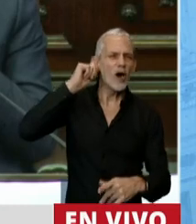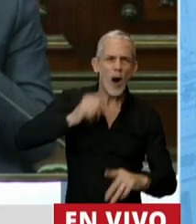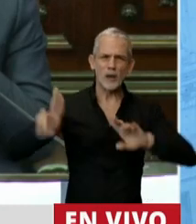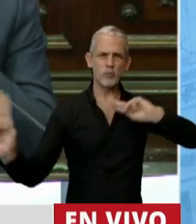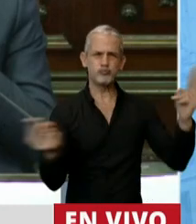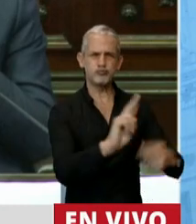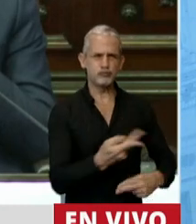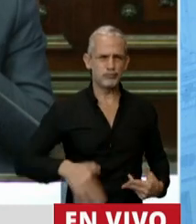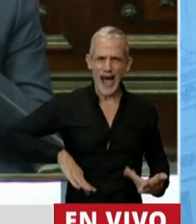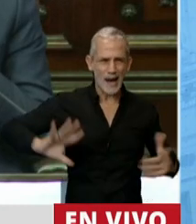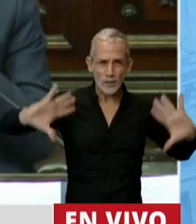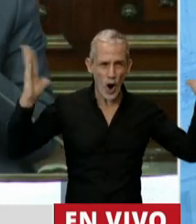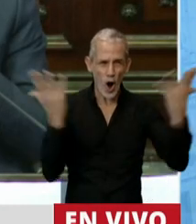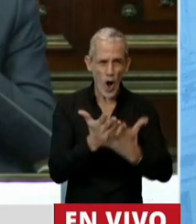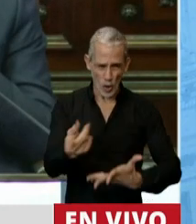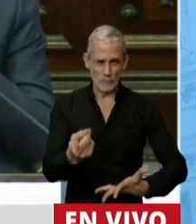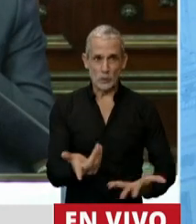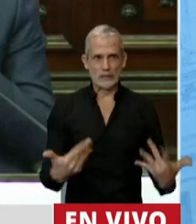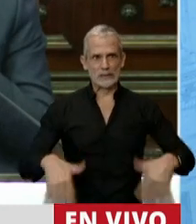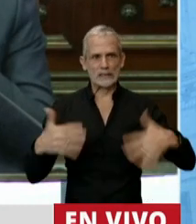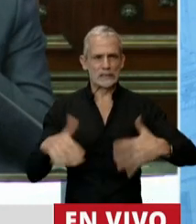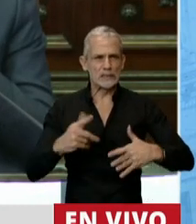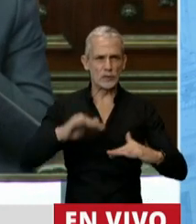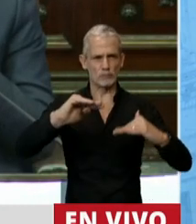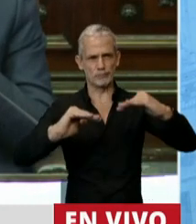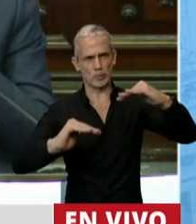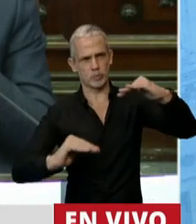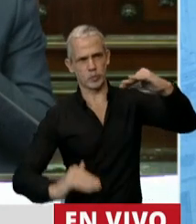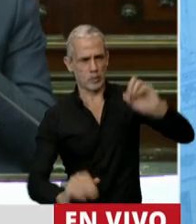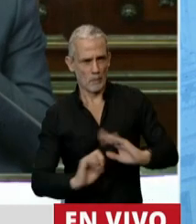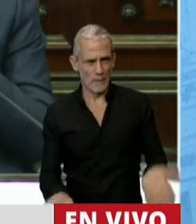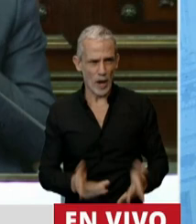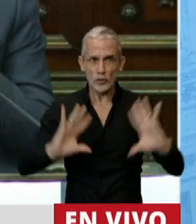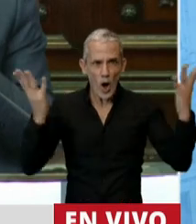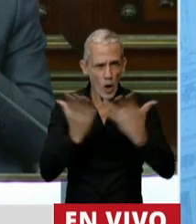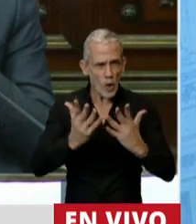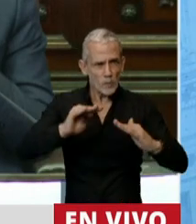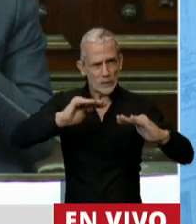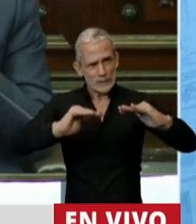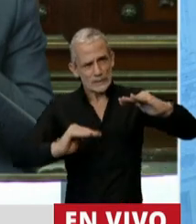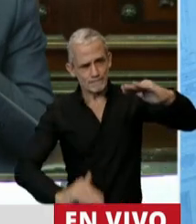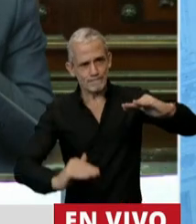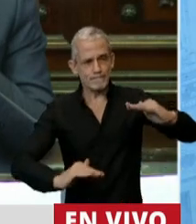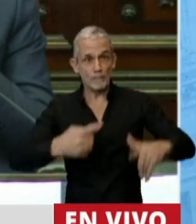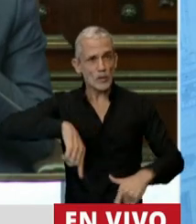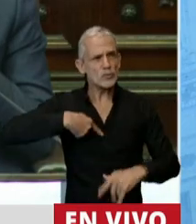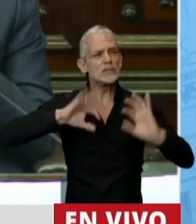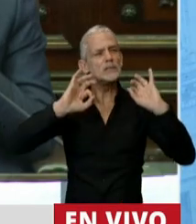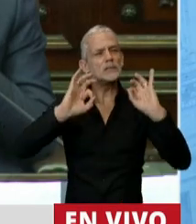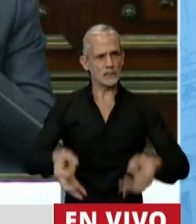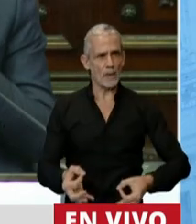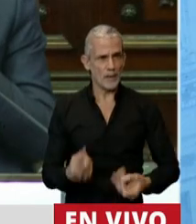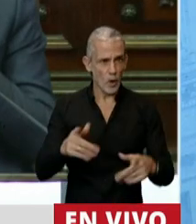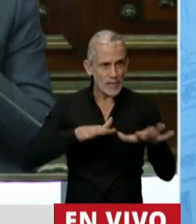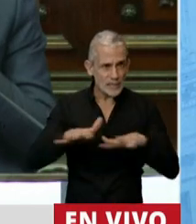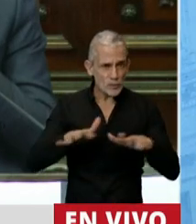muriendo de hambre en el mundo, la desigualdad creció y así. Y nosotros somos muy conscientes de que